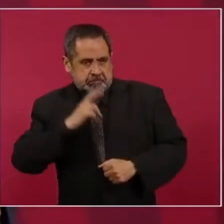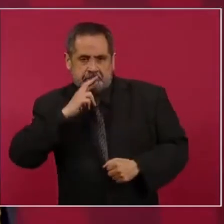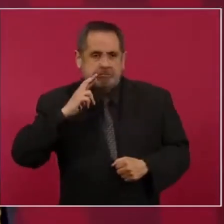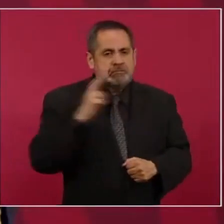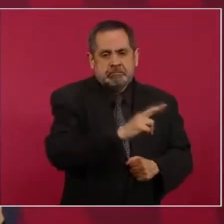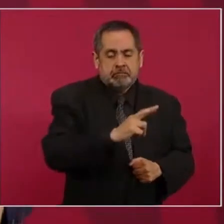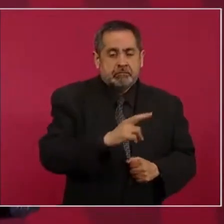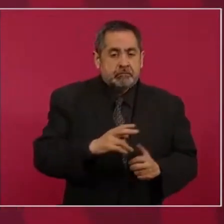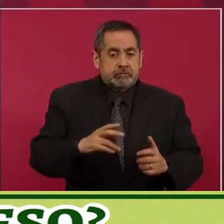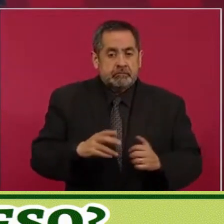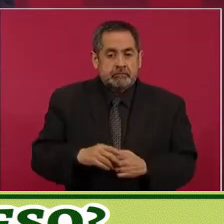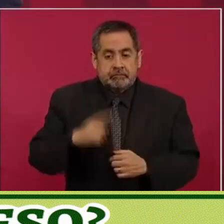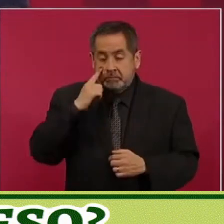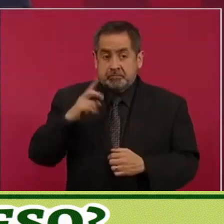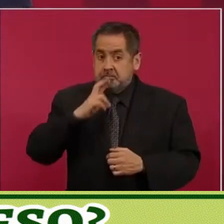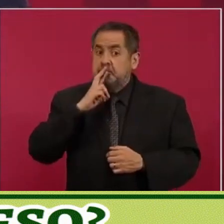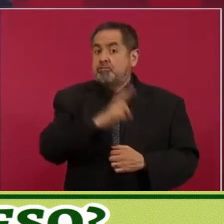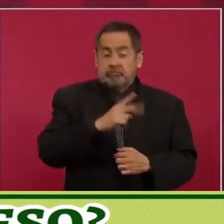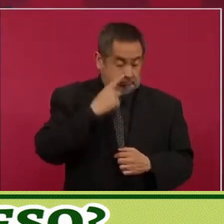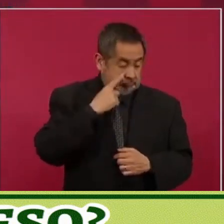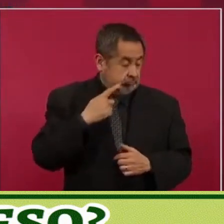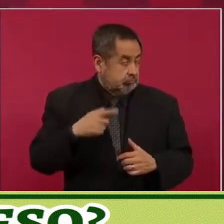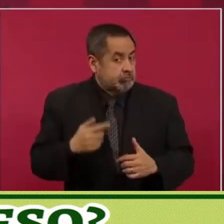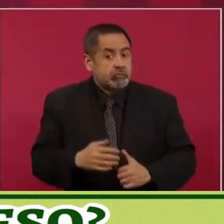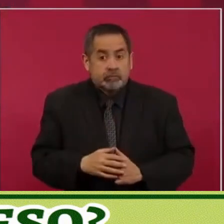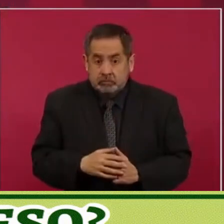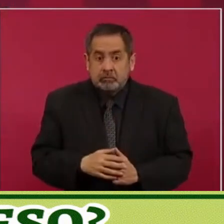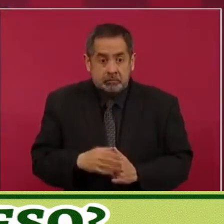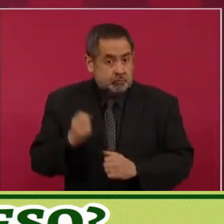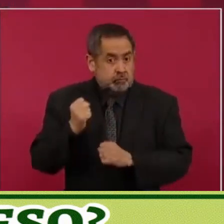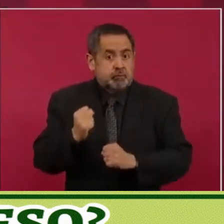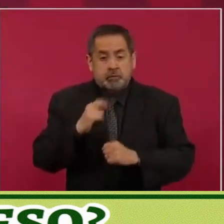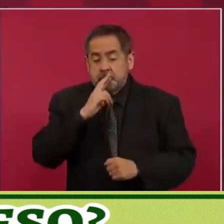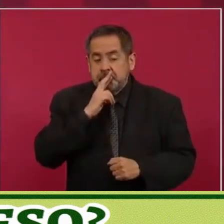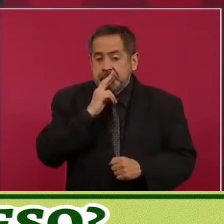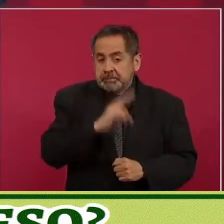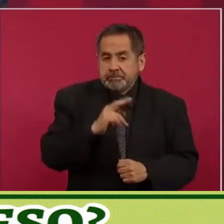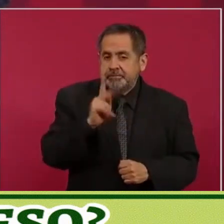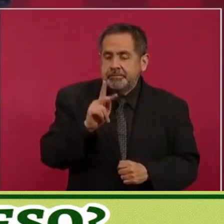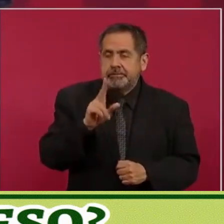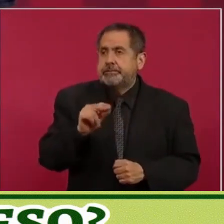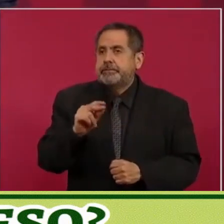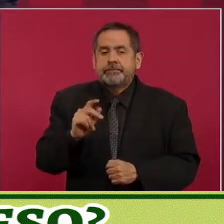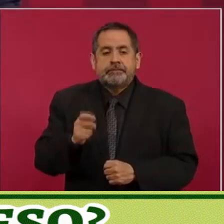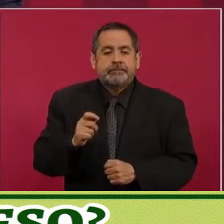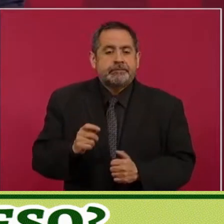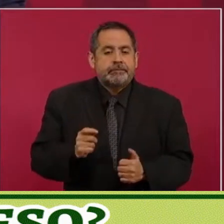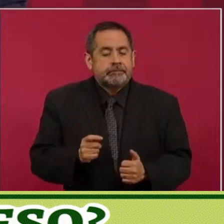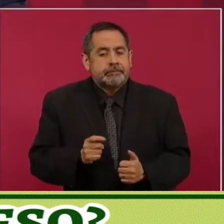Y es una respuesta fuerte, pero no es